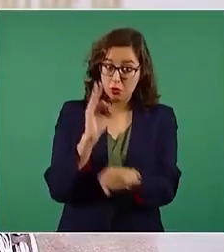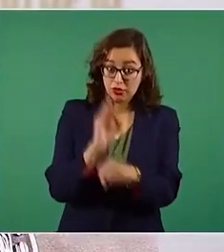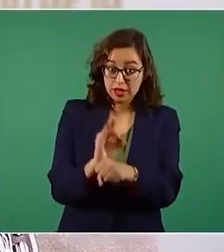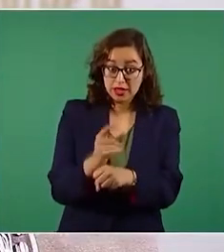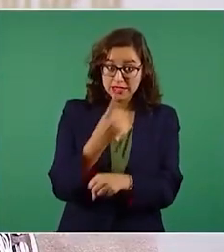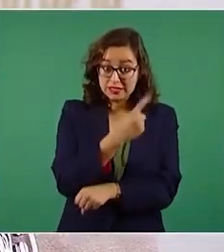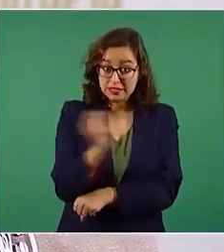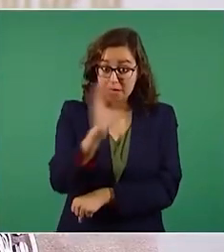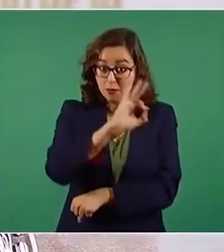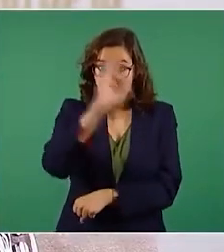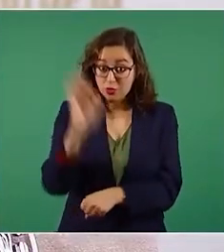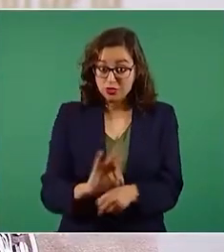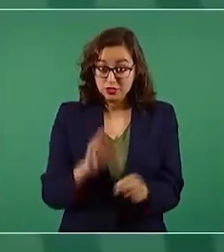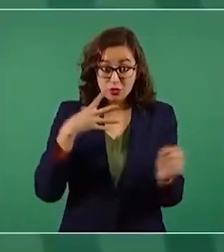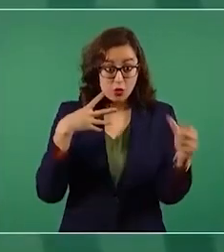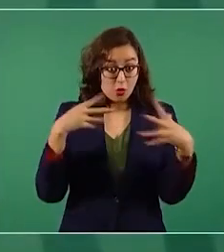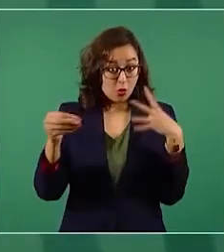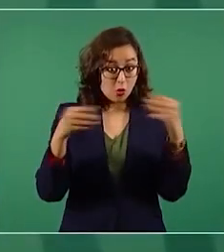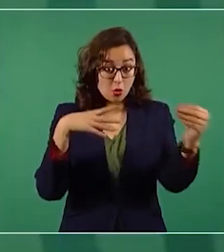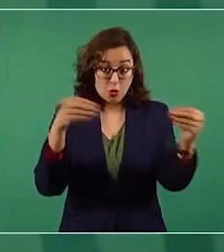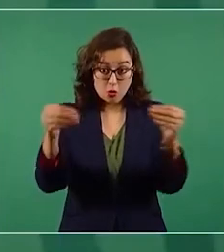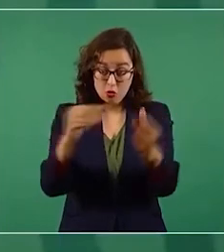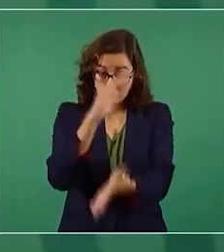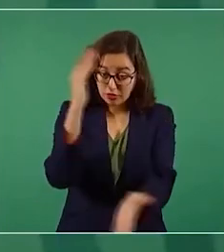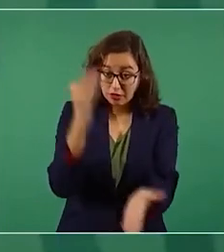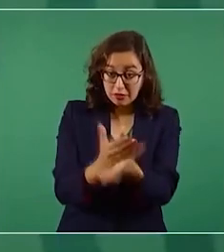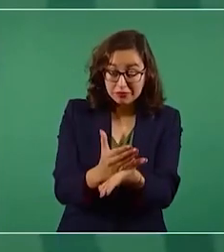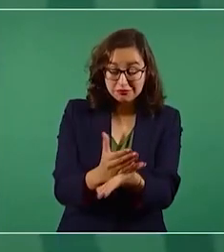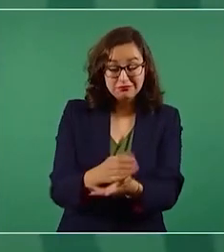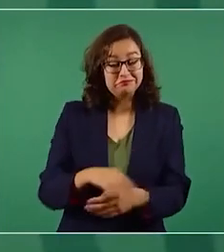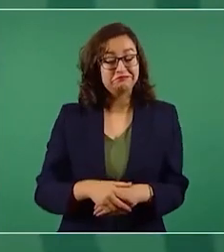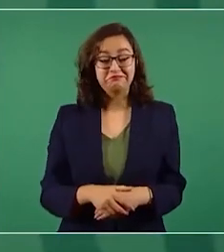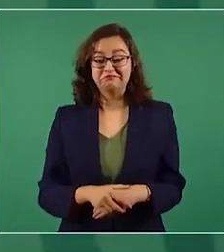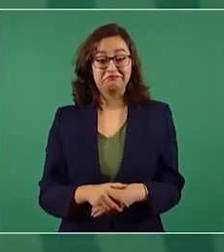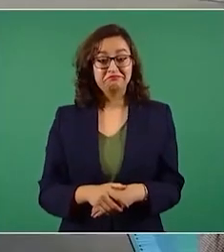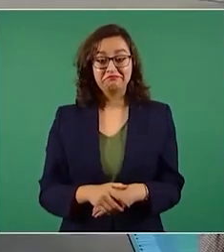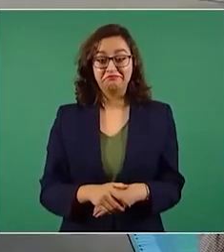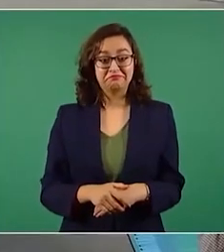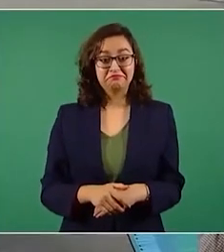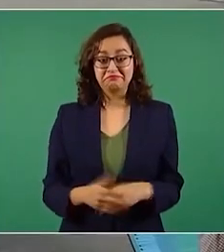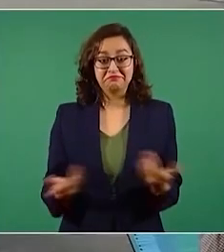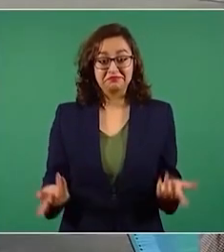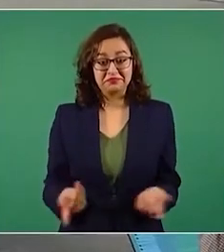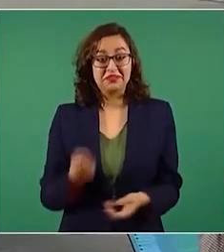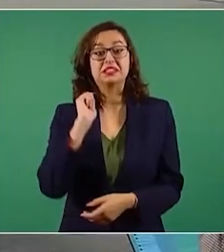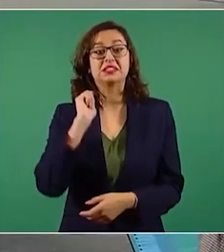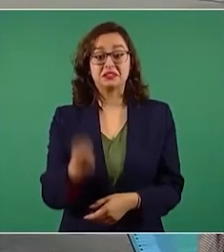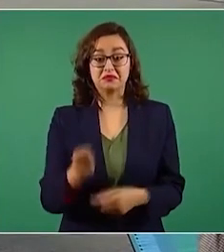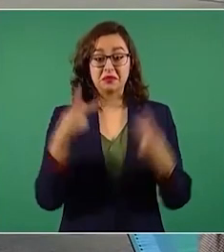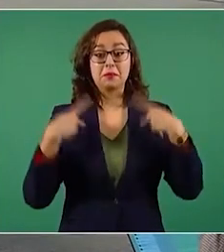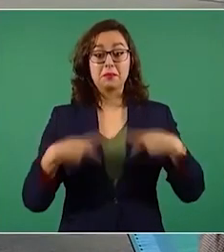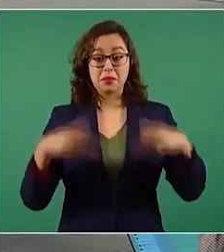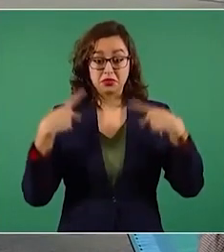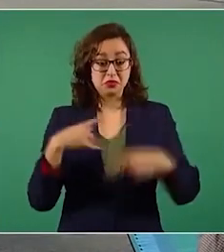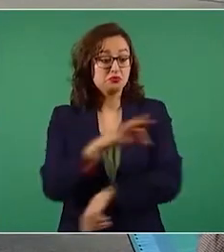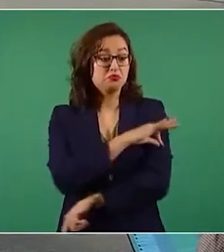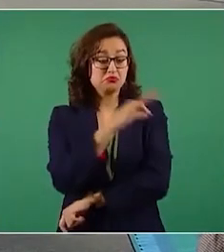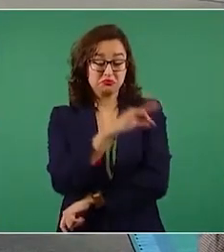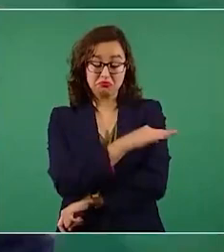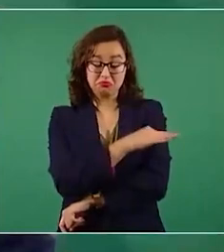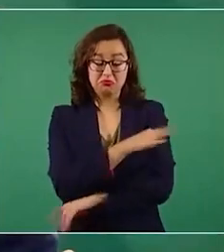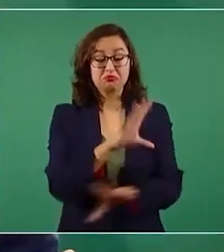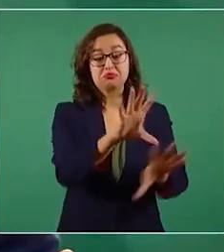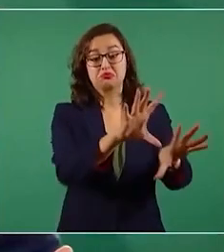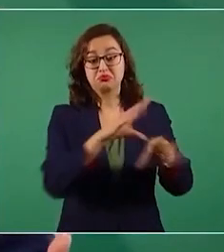sustantiva para reducir el riesgo de contagio. Es decir, la persona vacunada puede seguir